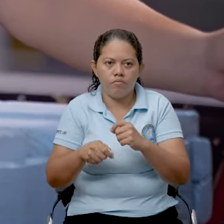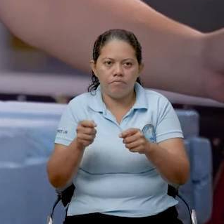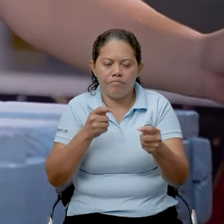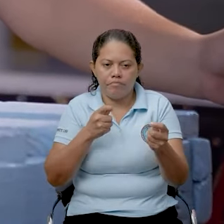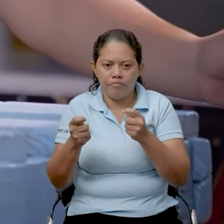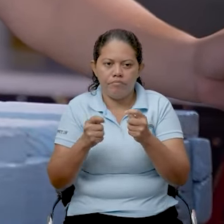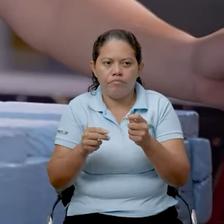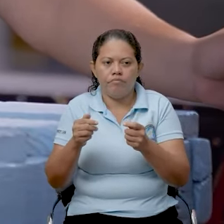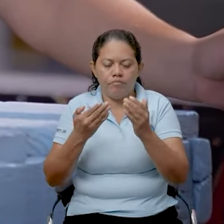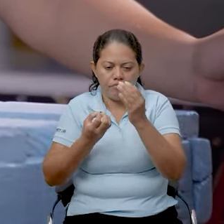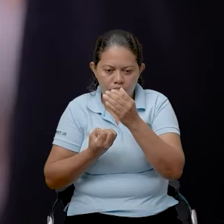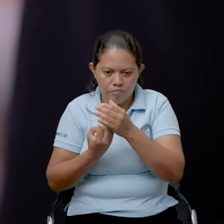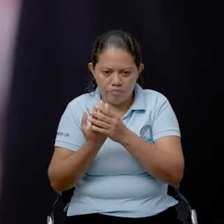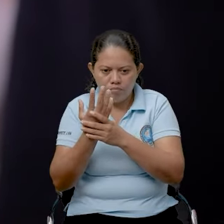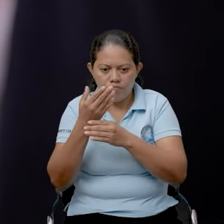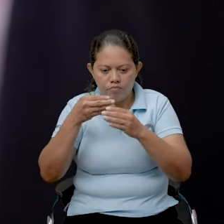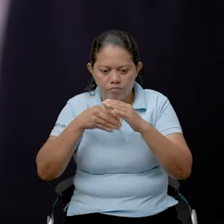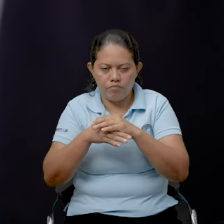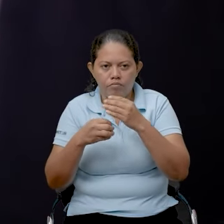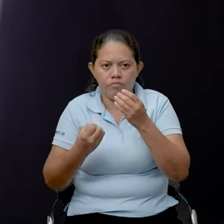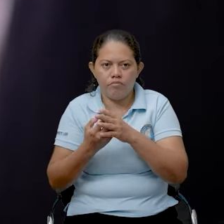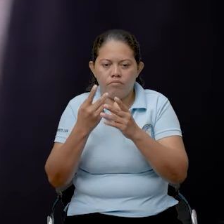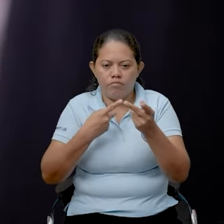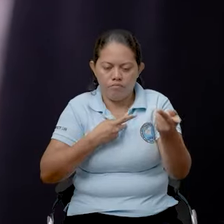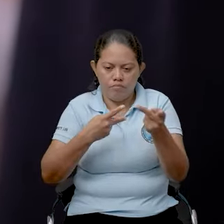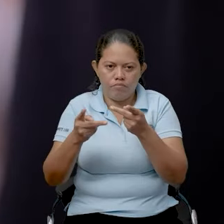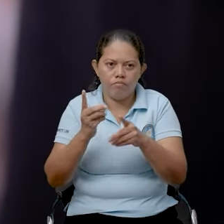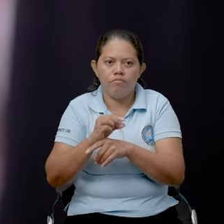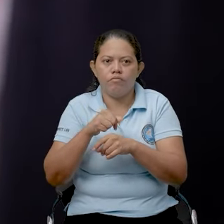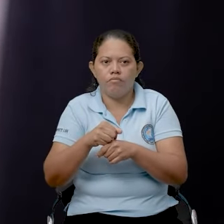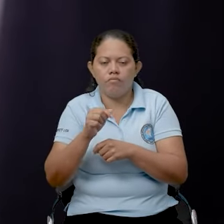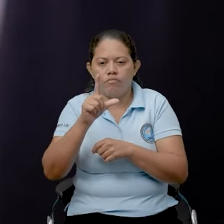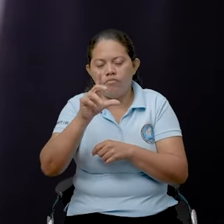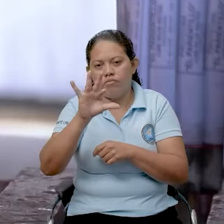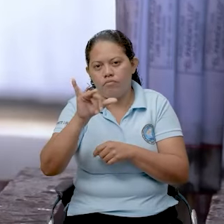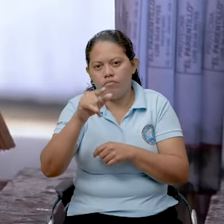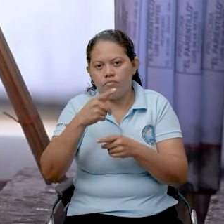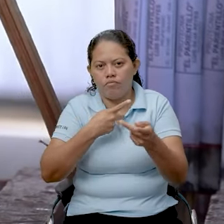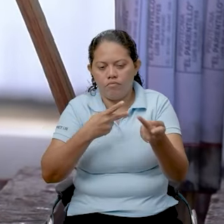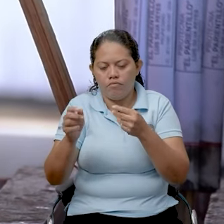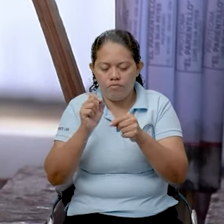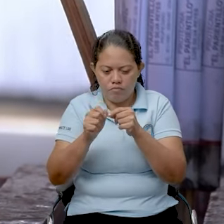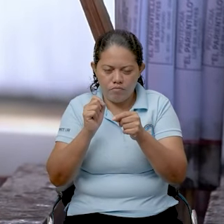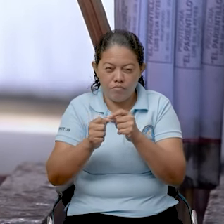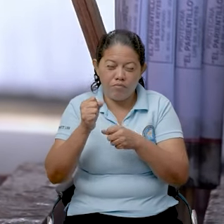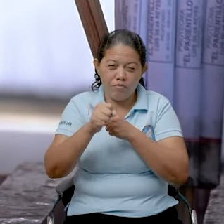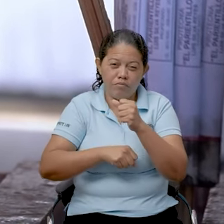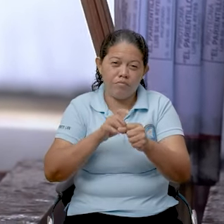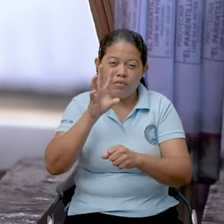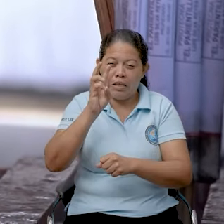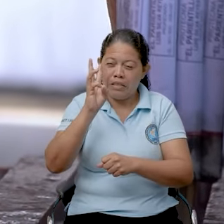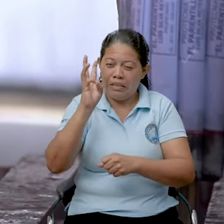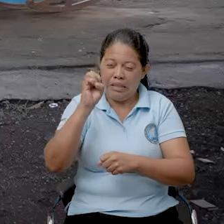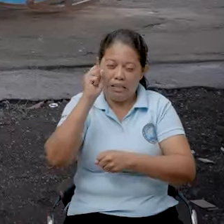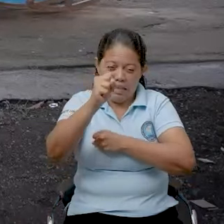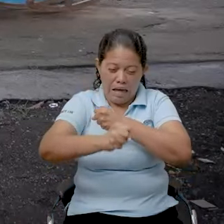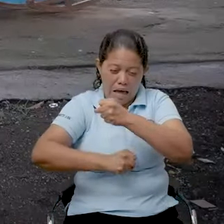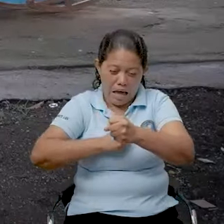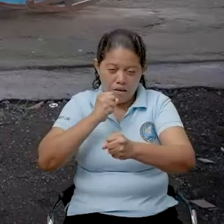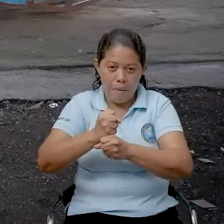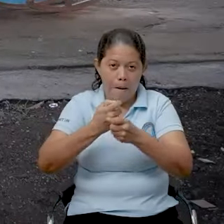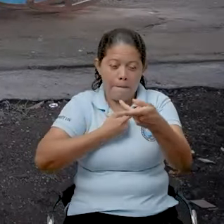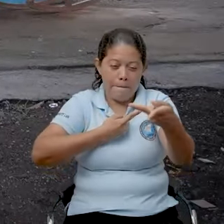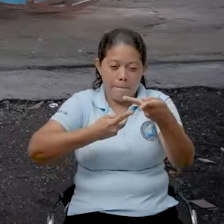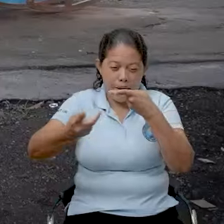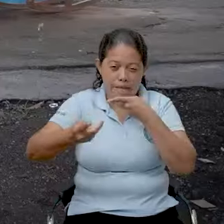del riesgo nace de quien comercializa el producto. Doña Libet vende pólvora desde hace 30 años, tiempo